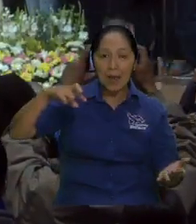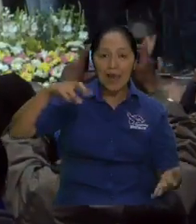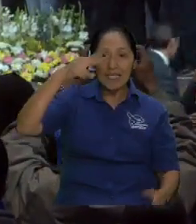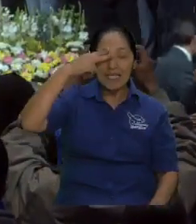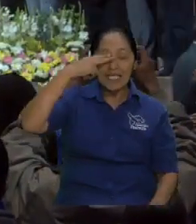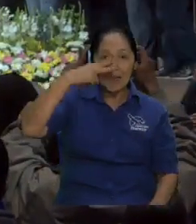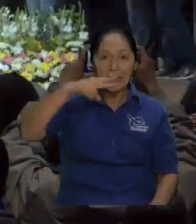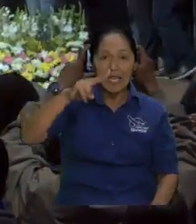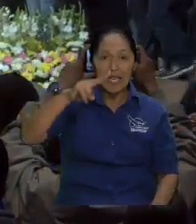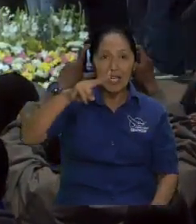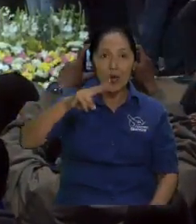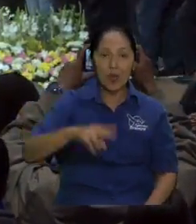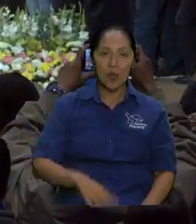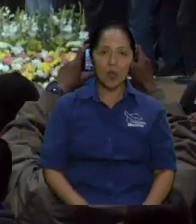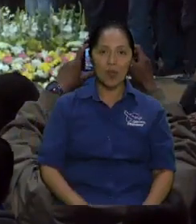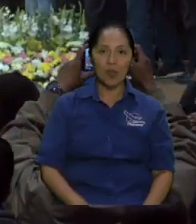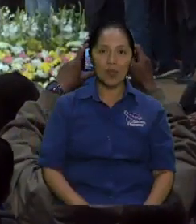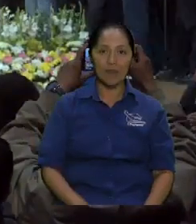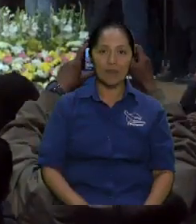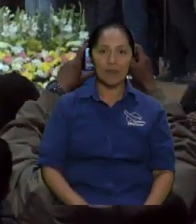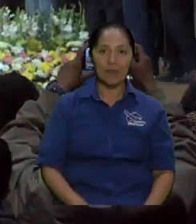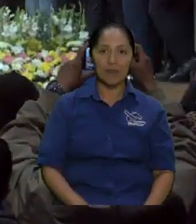pero en el mismo reino